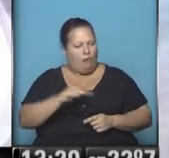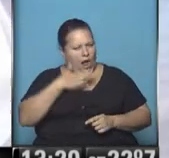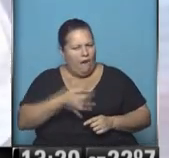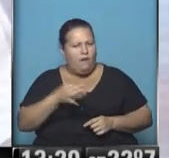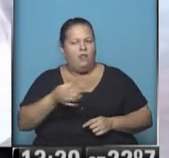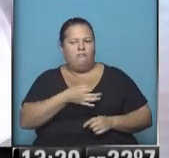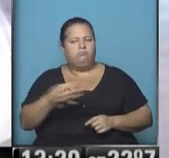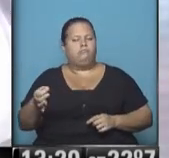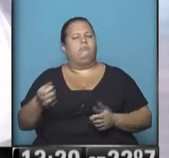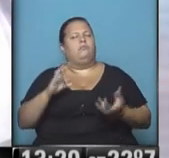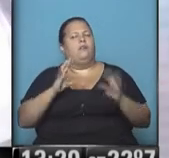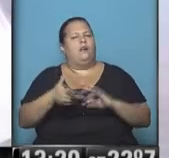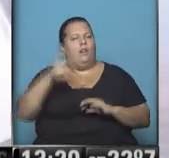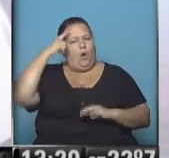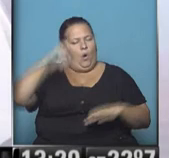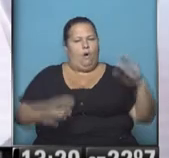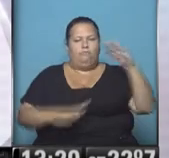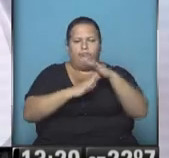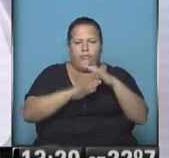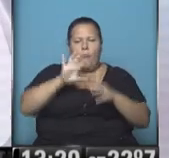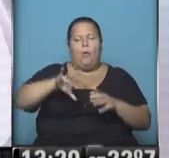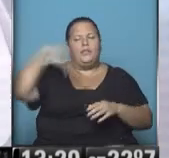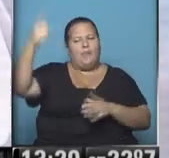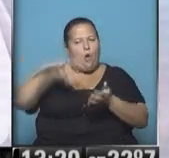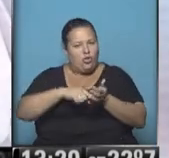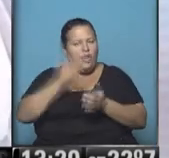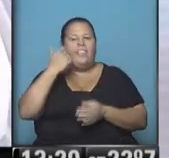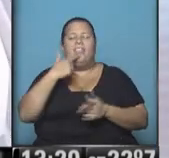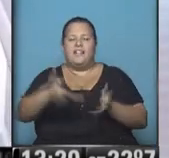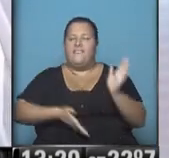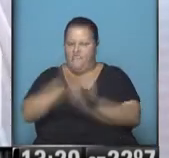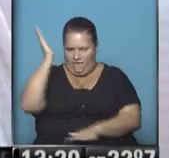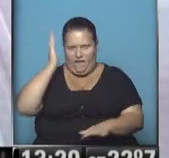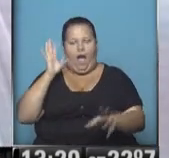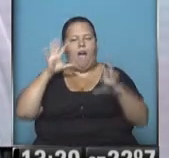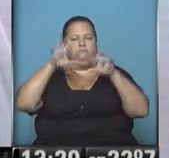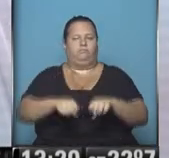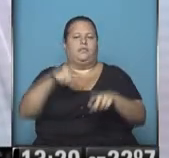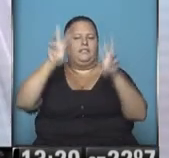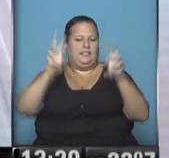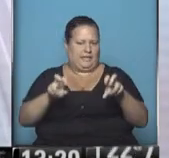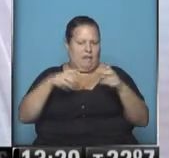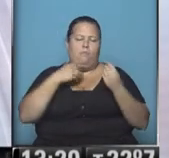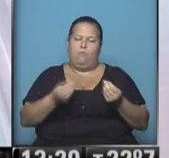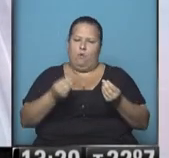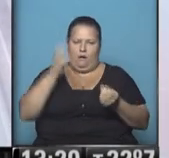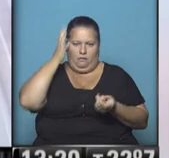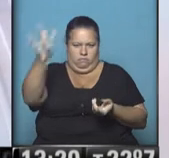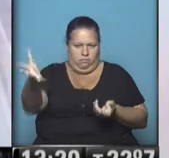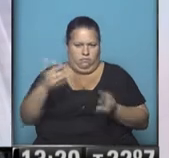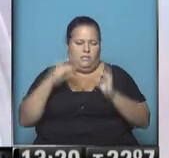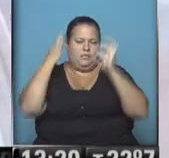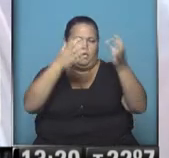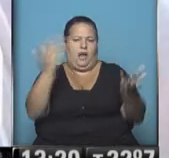es así, Emilio. Por un lado, la Corte Suprema de Justicia de la provincia de Buenos Aires ya dijo que va a intervenir en esta causa porque ha llegado a su